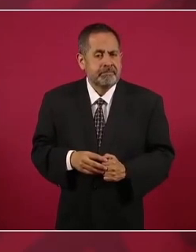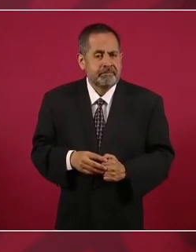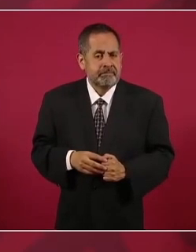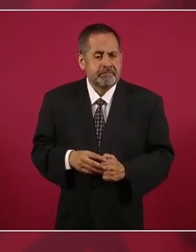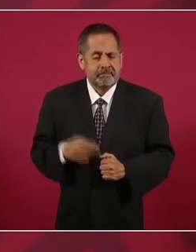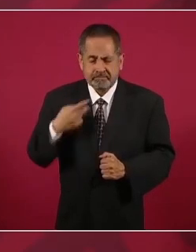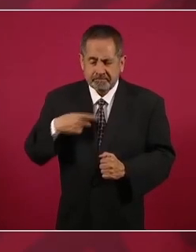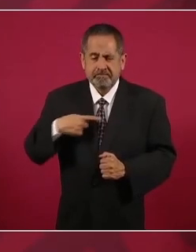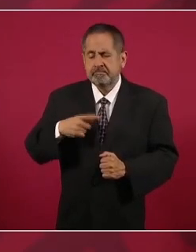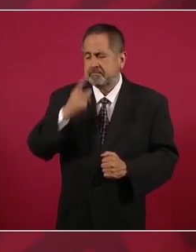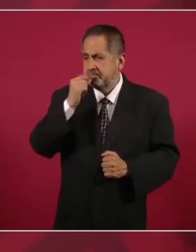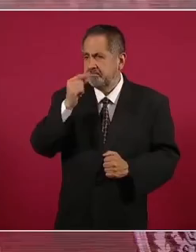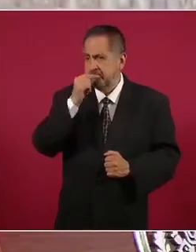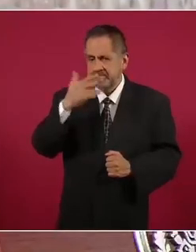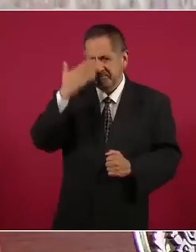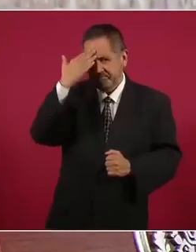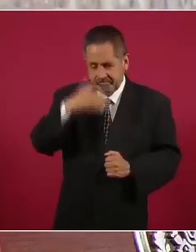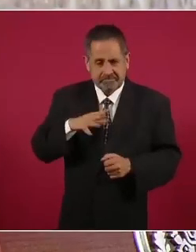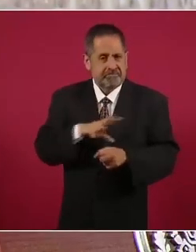policías,